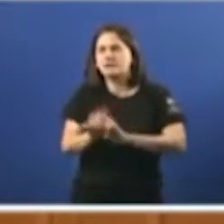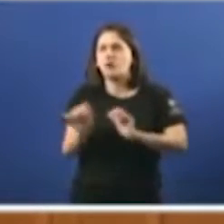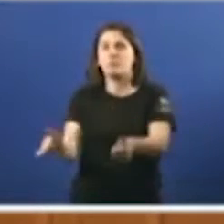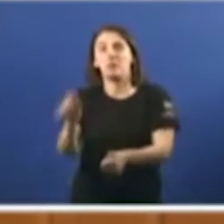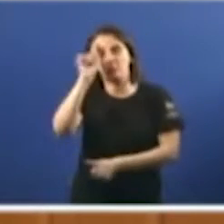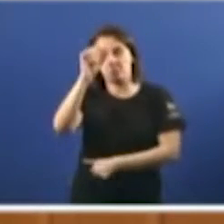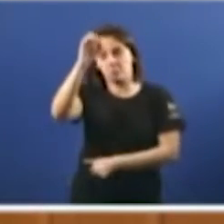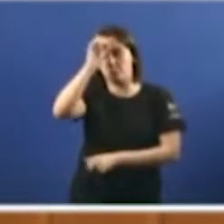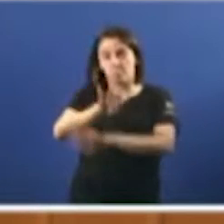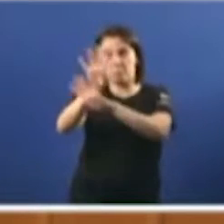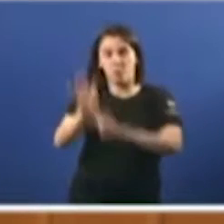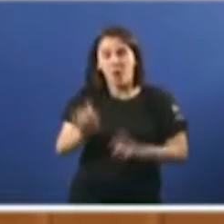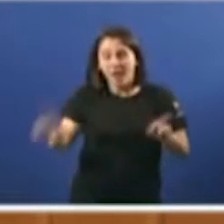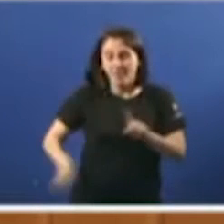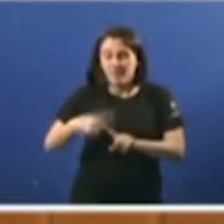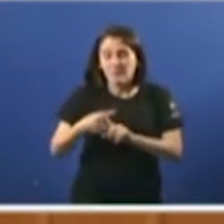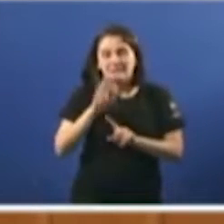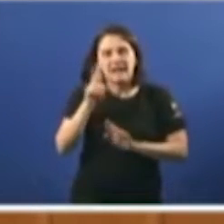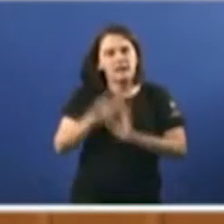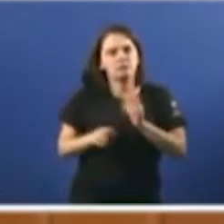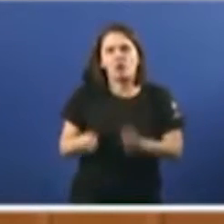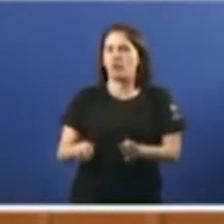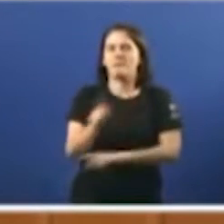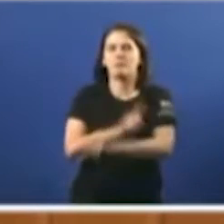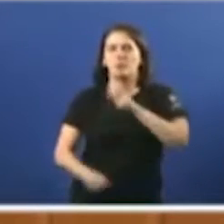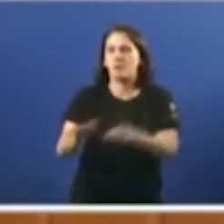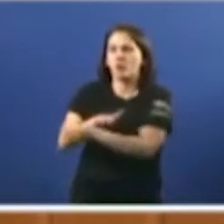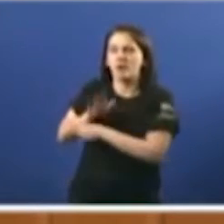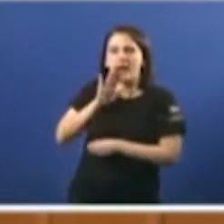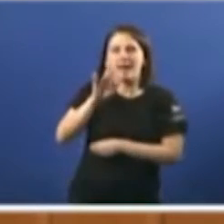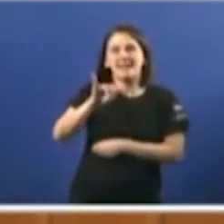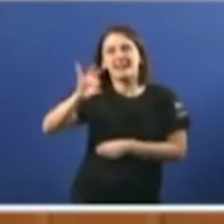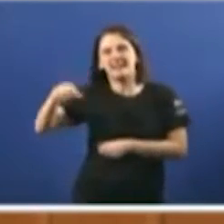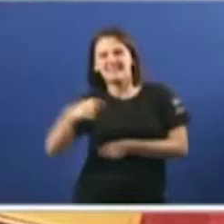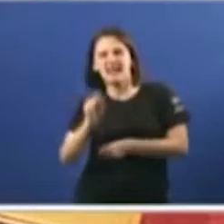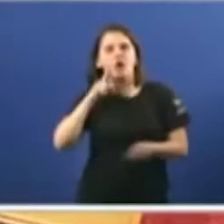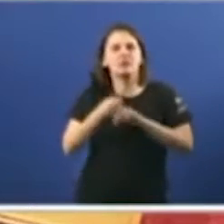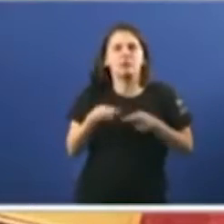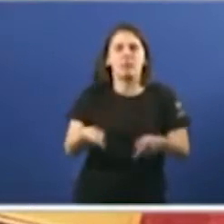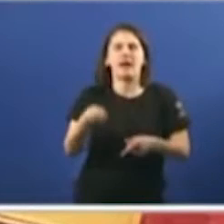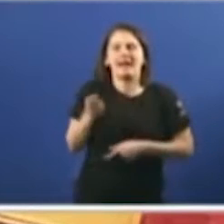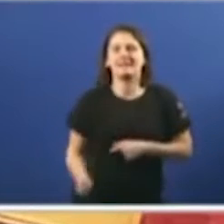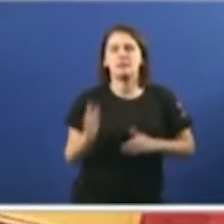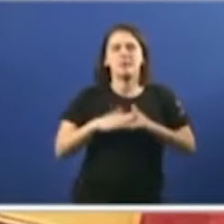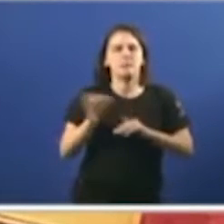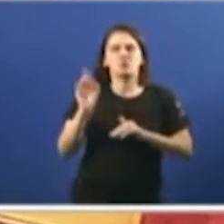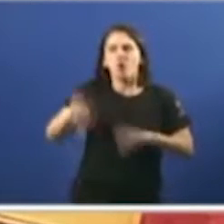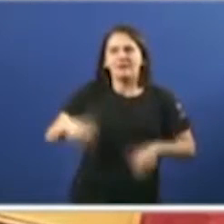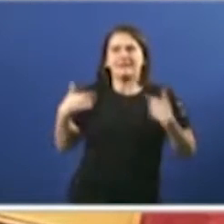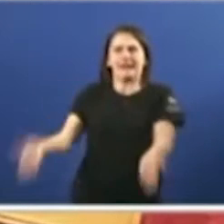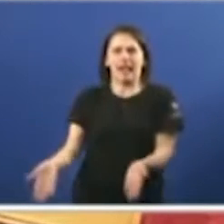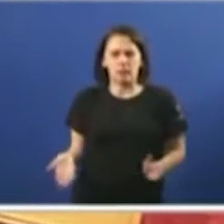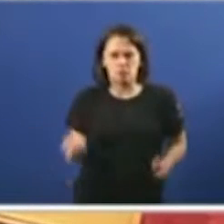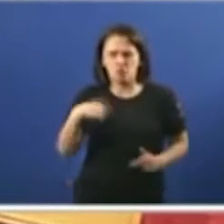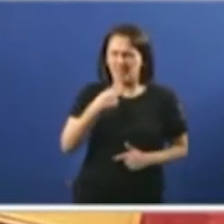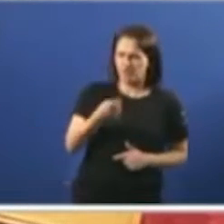Ademais, este regulamento non resolve as principais eibas da risga para que se xa unha verdadeira renda mínima e non unha esmola. Non o dicimos solamente